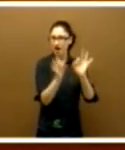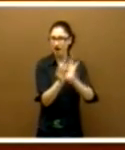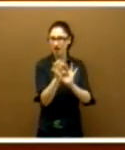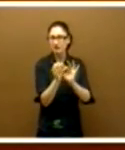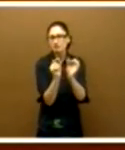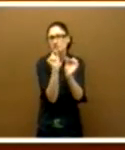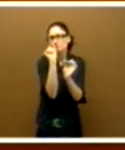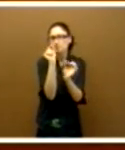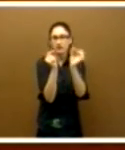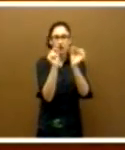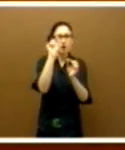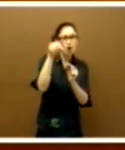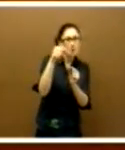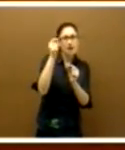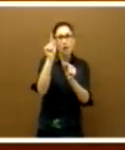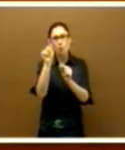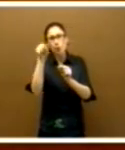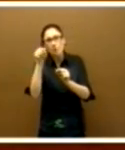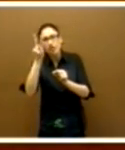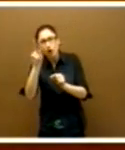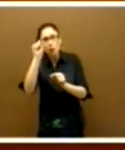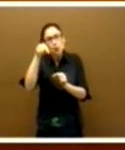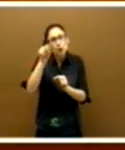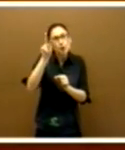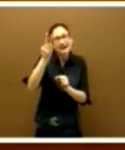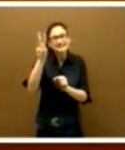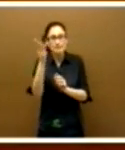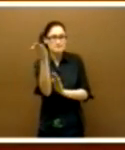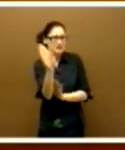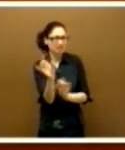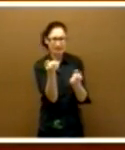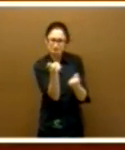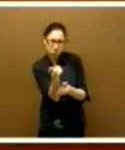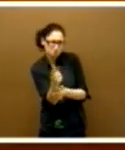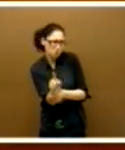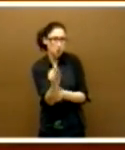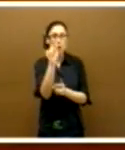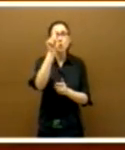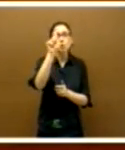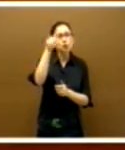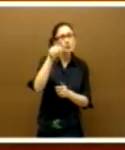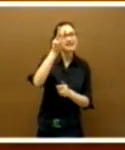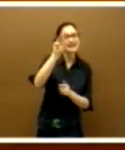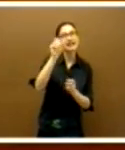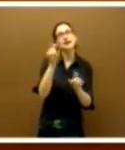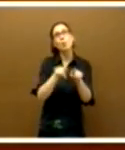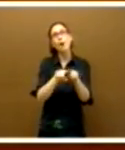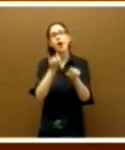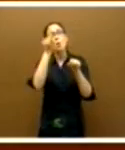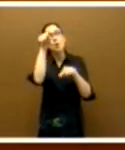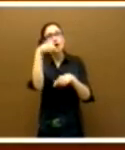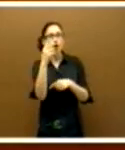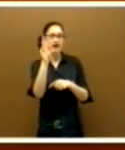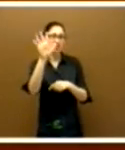decimales de 1,2 a 1,3, que parece lo mismo, de 1,3 a 1,5, tienen consecuencias enormes